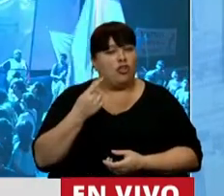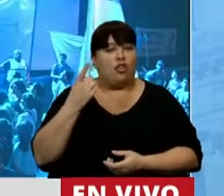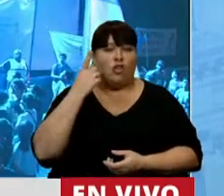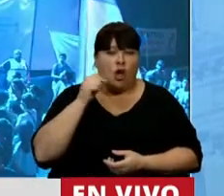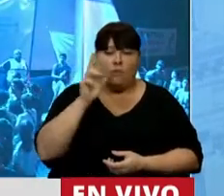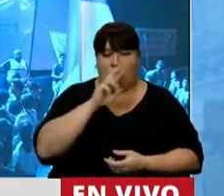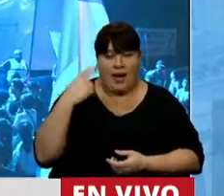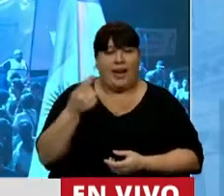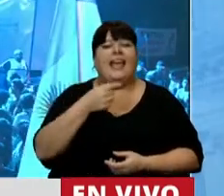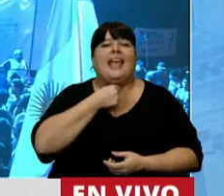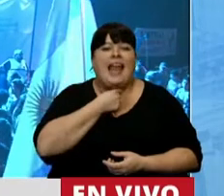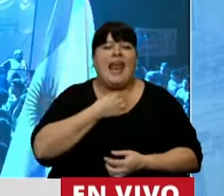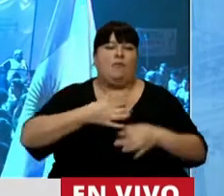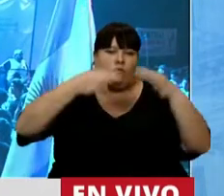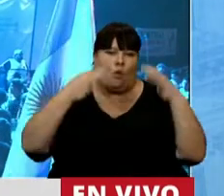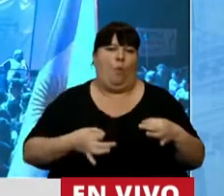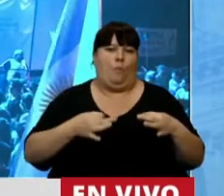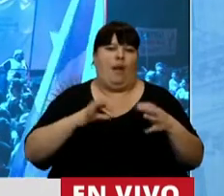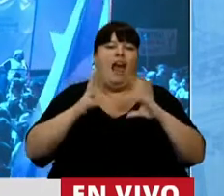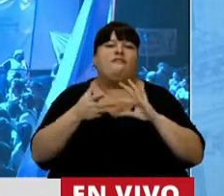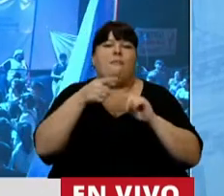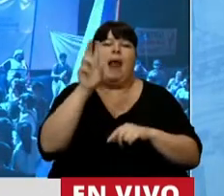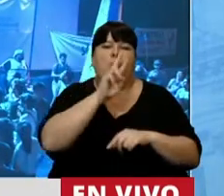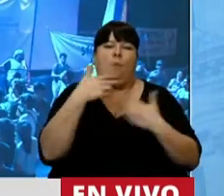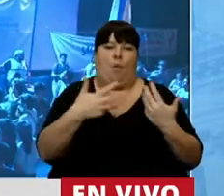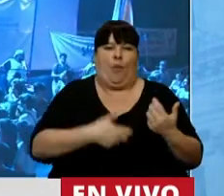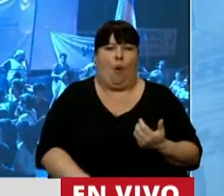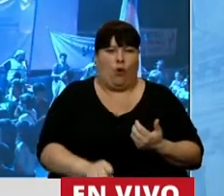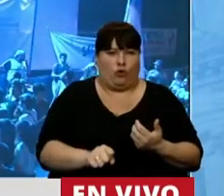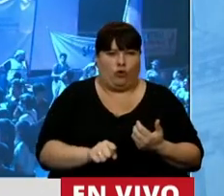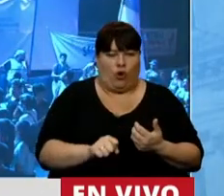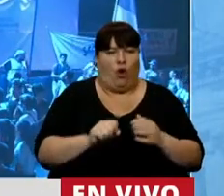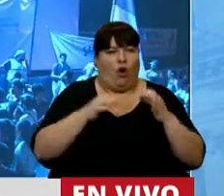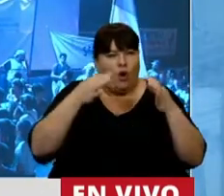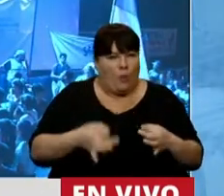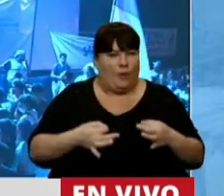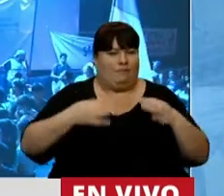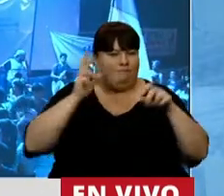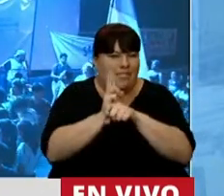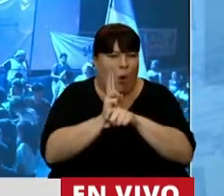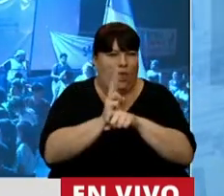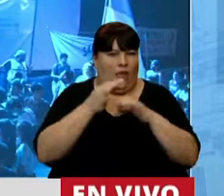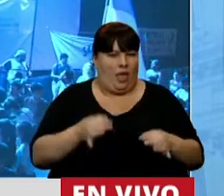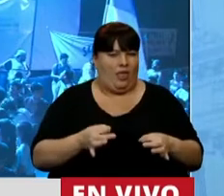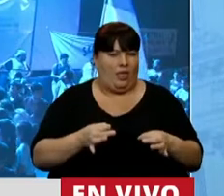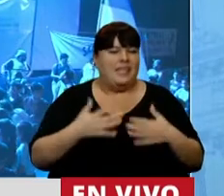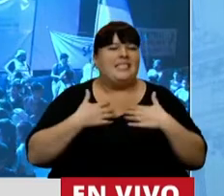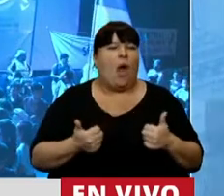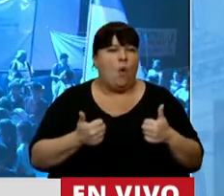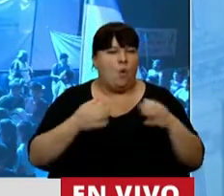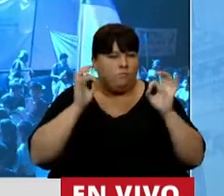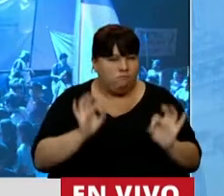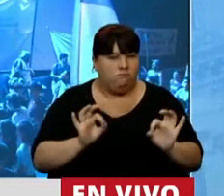Nosotras lo que queremos es garantizar condiciones para que las mujeres puedan abortar con seguridad, con salud.